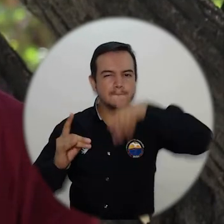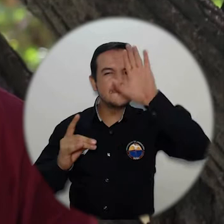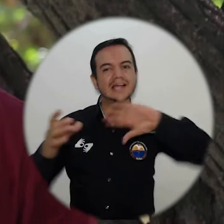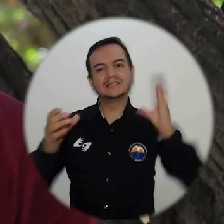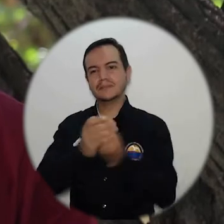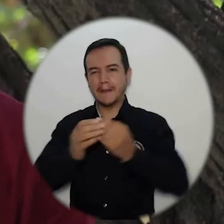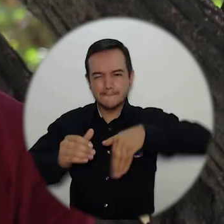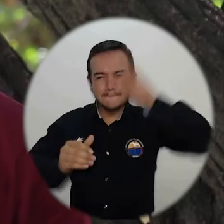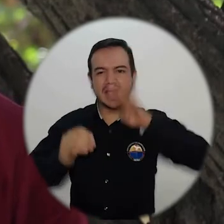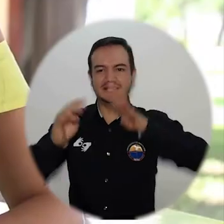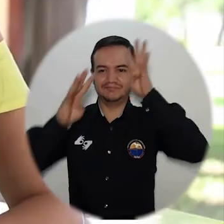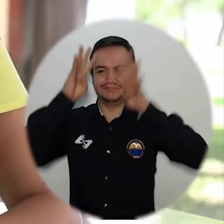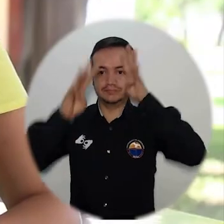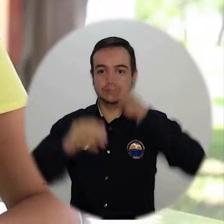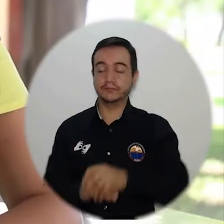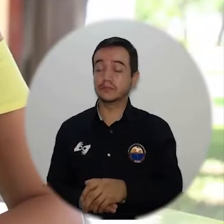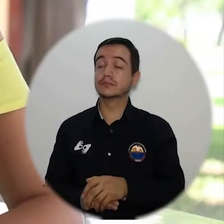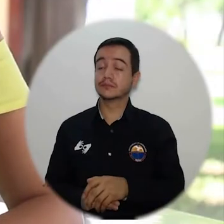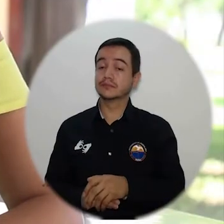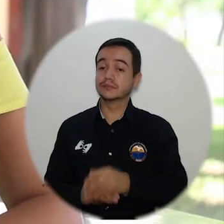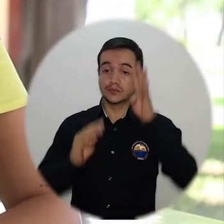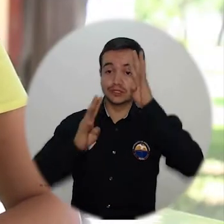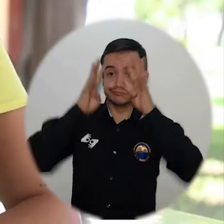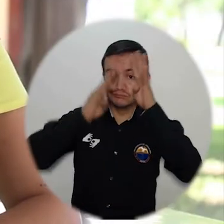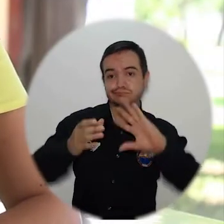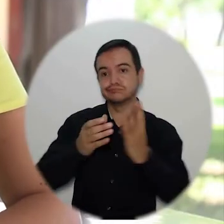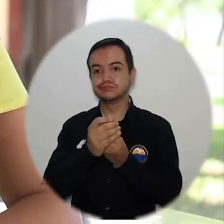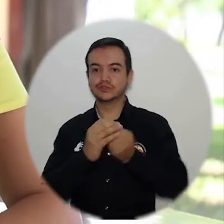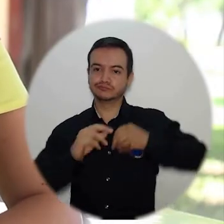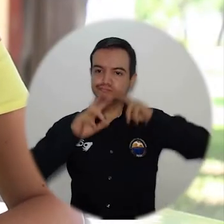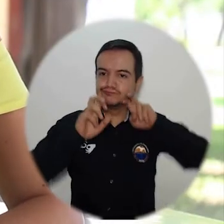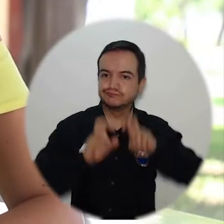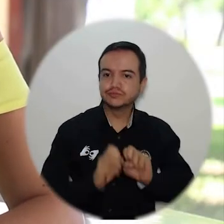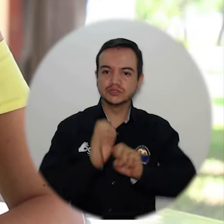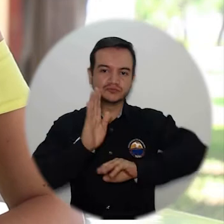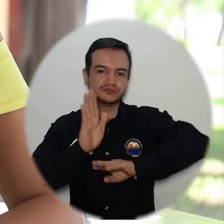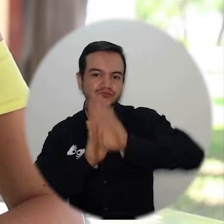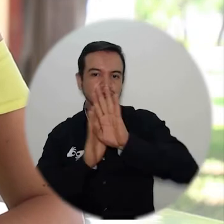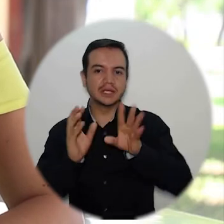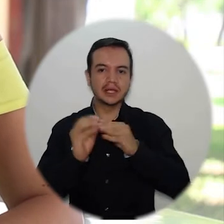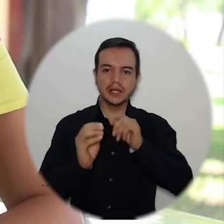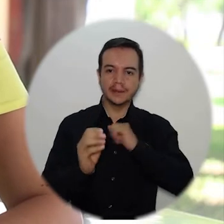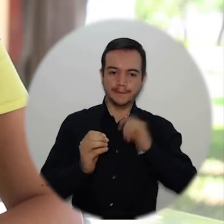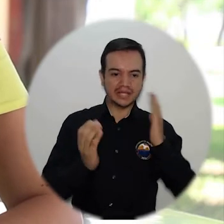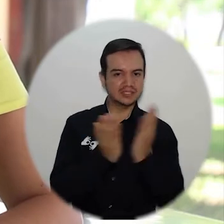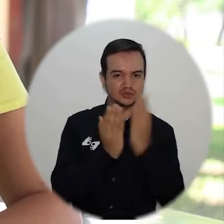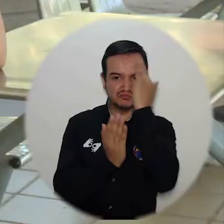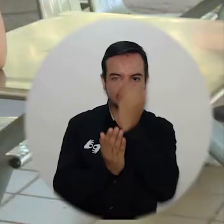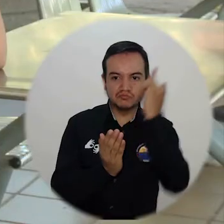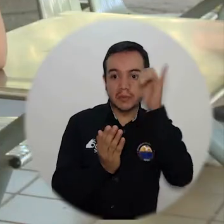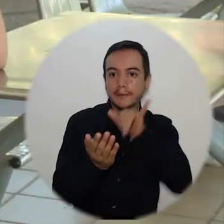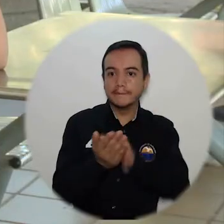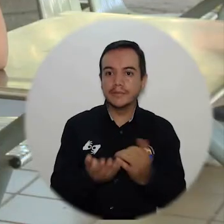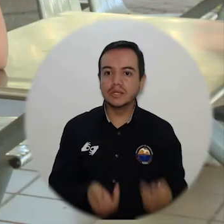incluyente e innovadora. La inclusión, la innovación, el emprendimiento, la investigación, la academia y el desarrollo del territorio,